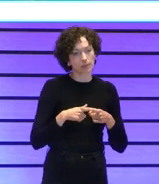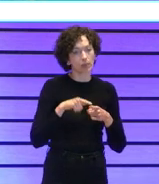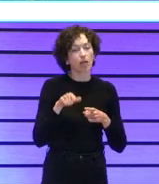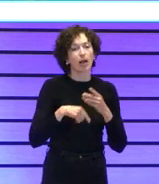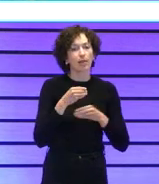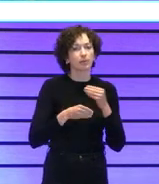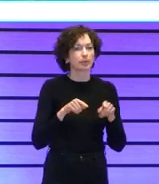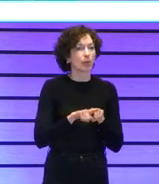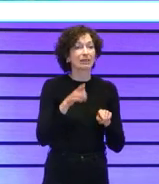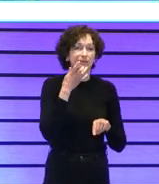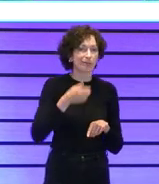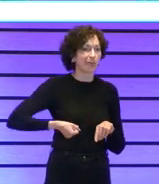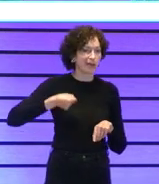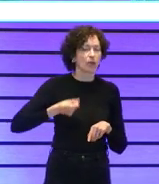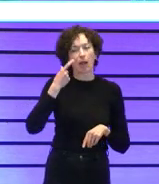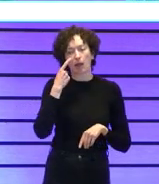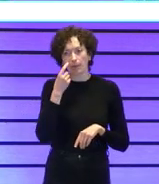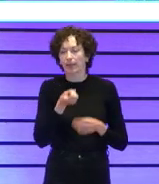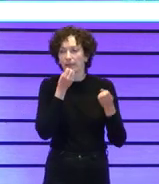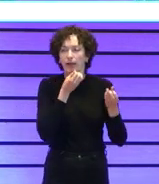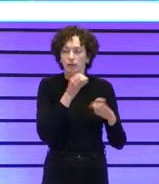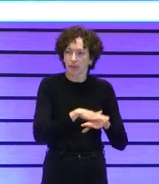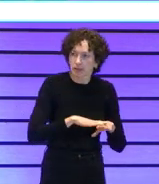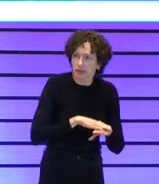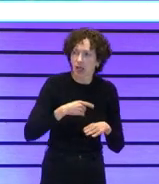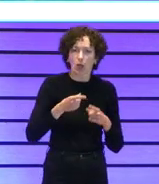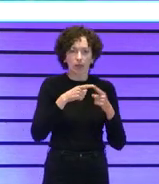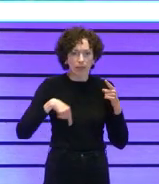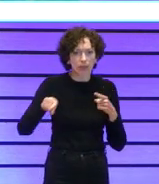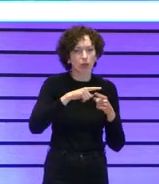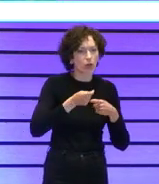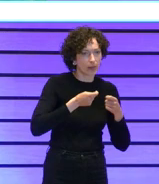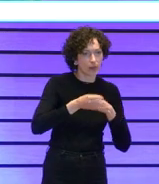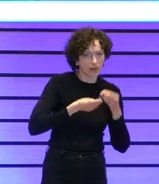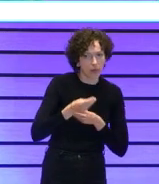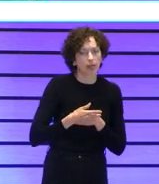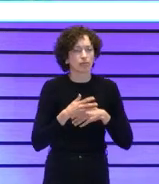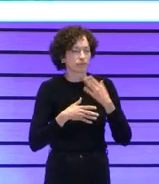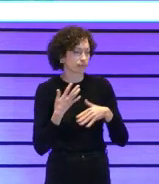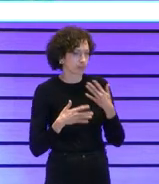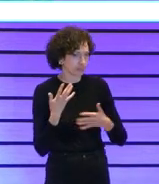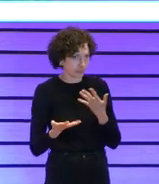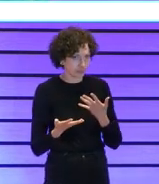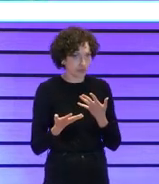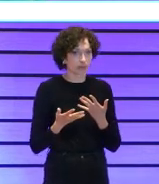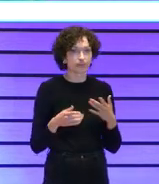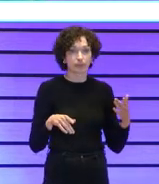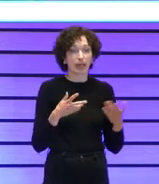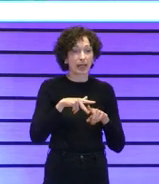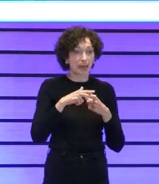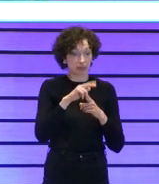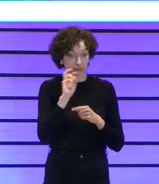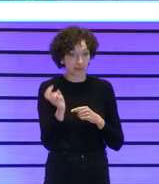un maletín y sacamos a ver las declaraciones básicas el círculo de coordinación de acciones entonces tenemos ese maletín de